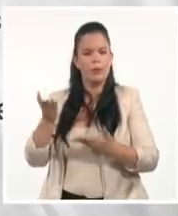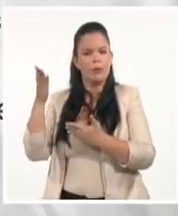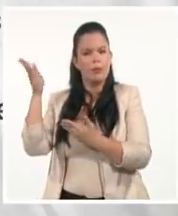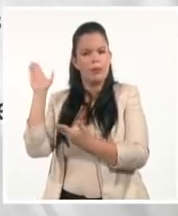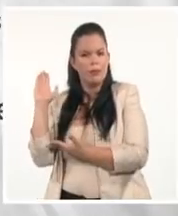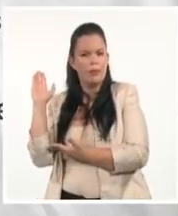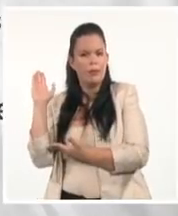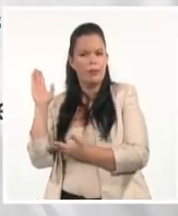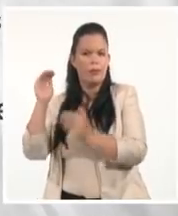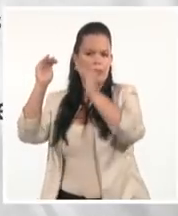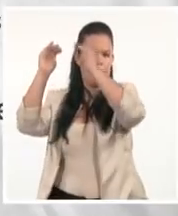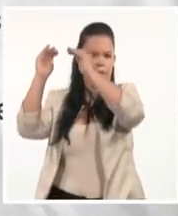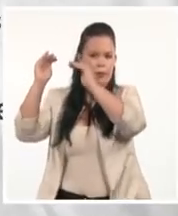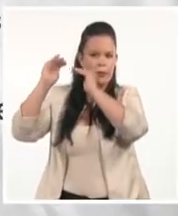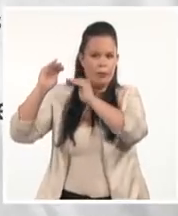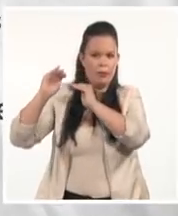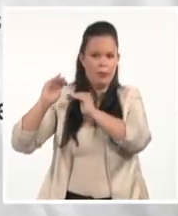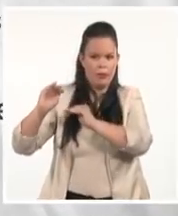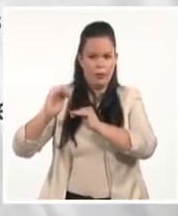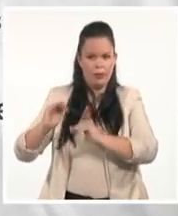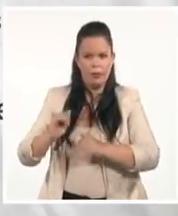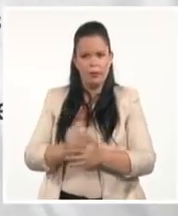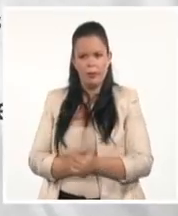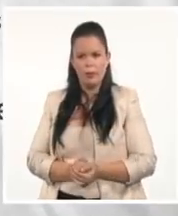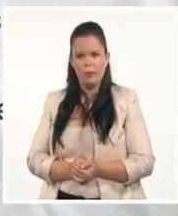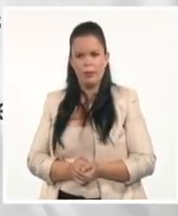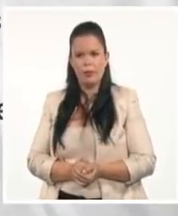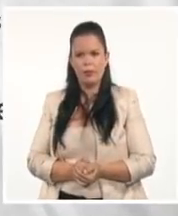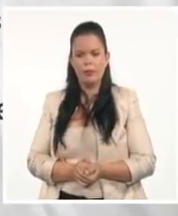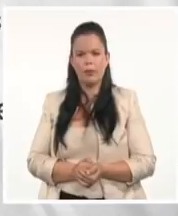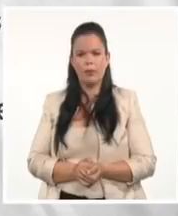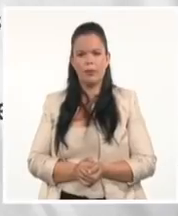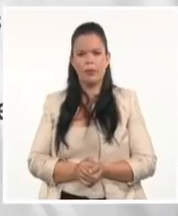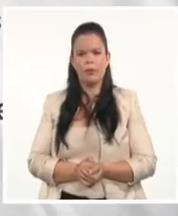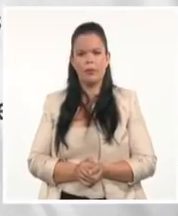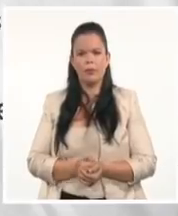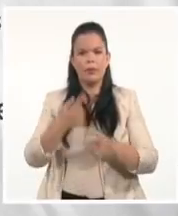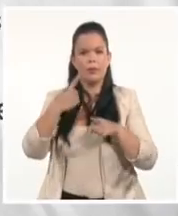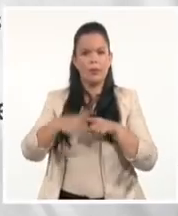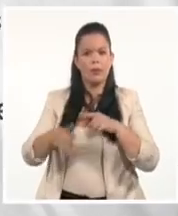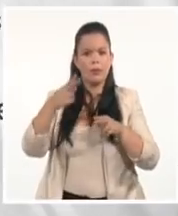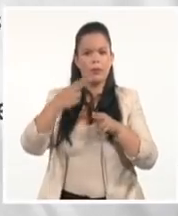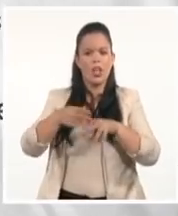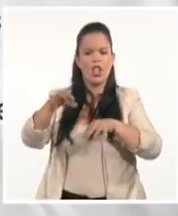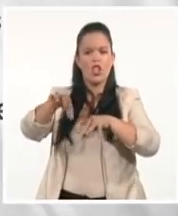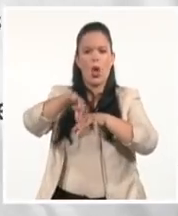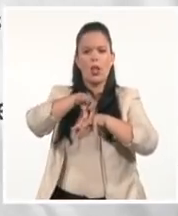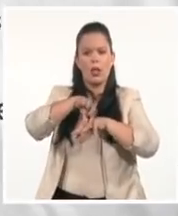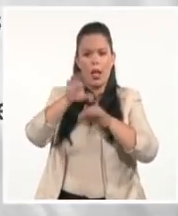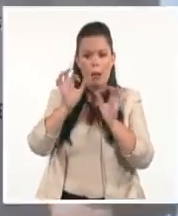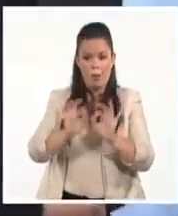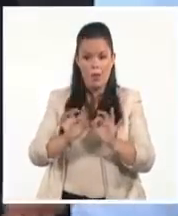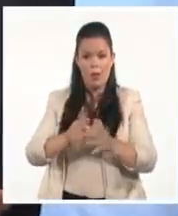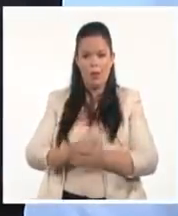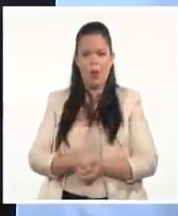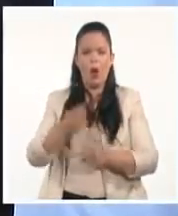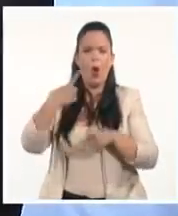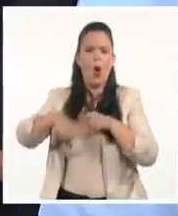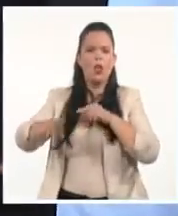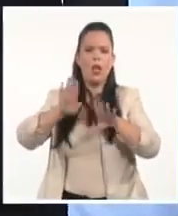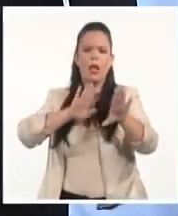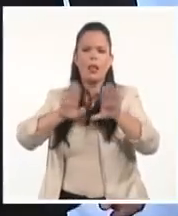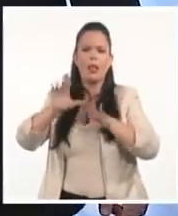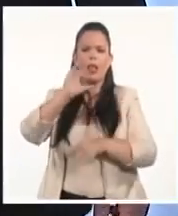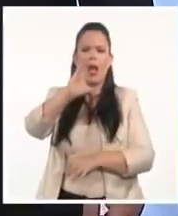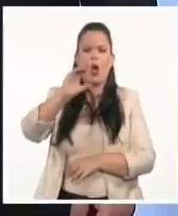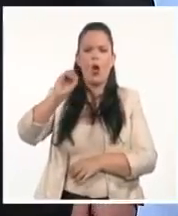de las imágenes que hemos visto en Colón, Matanzas. La Sortija también en Colón. Tienda La Central, Colón. Todo esto entre las